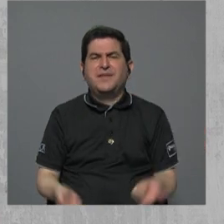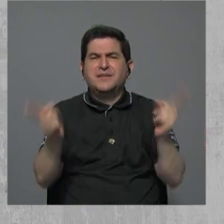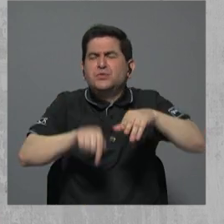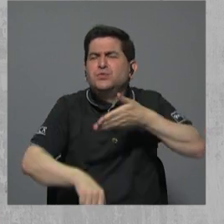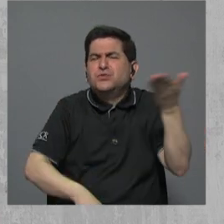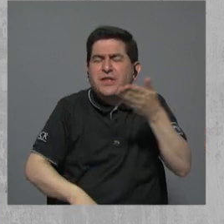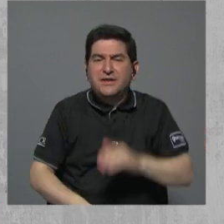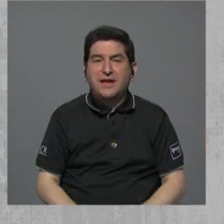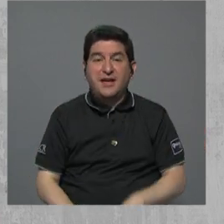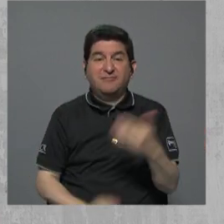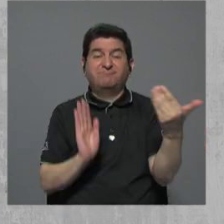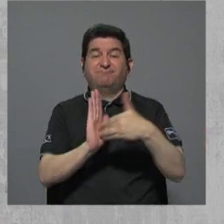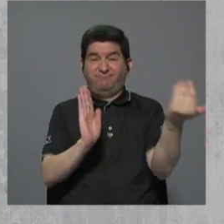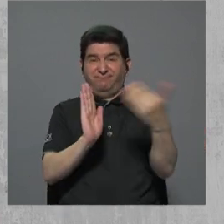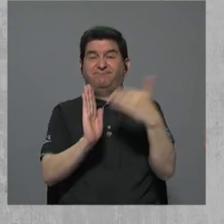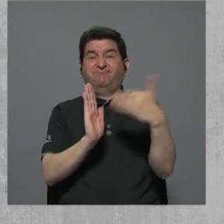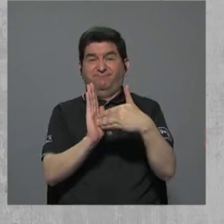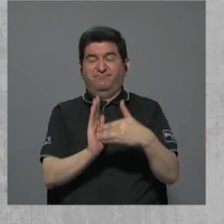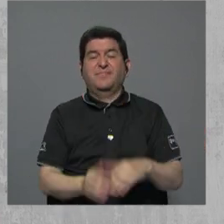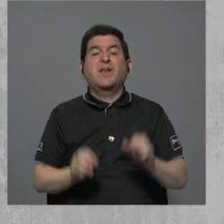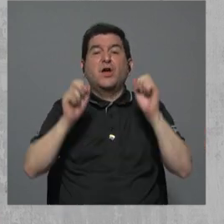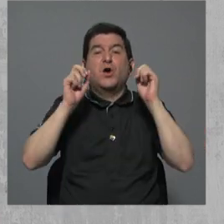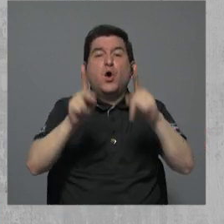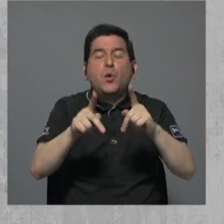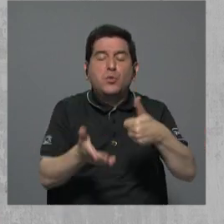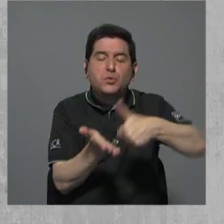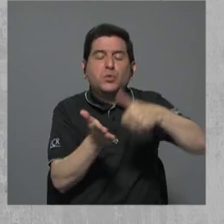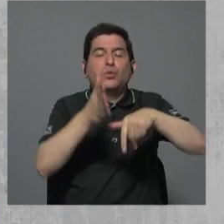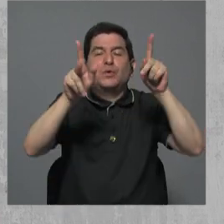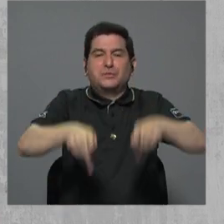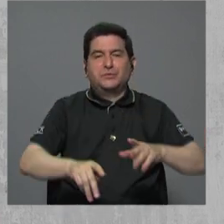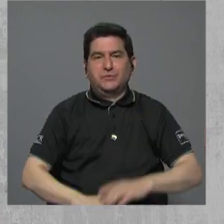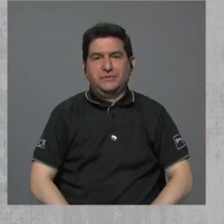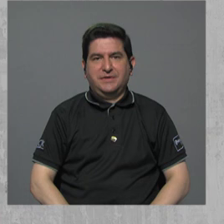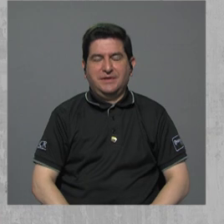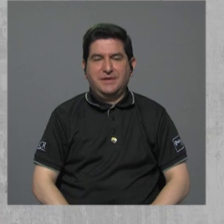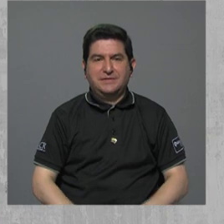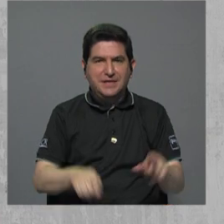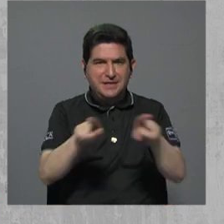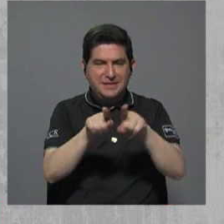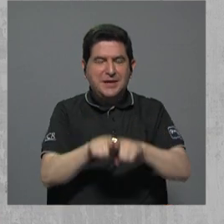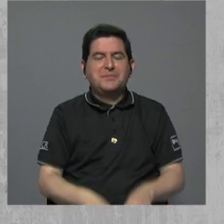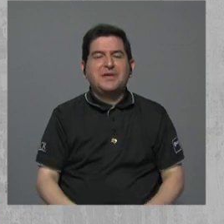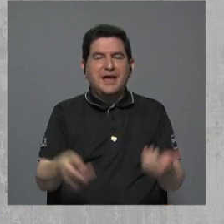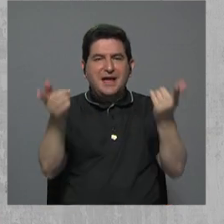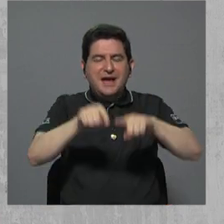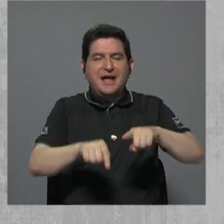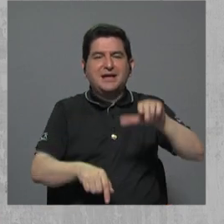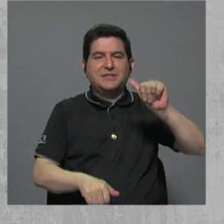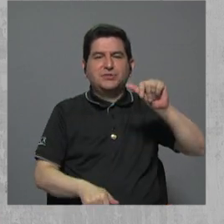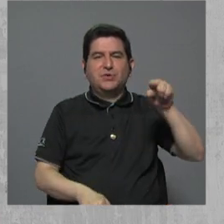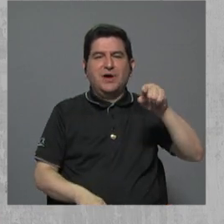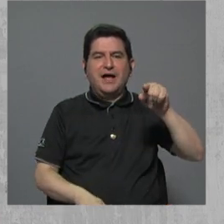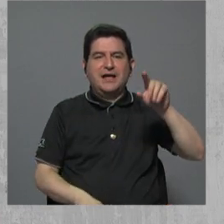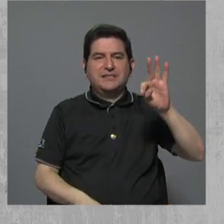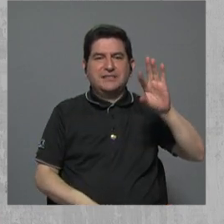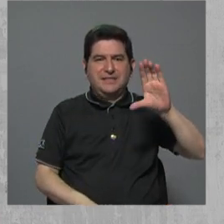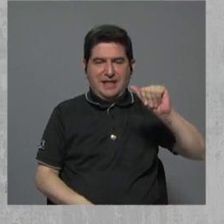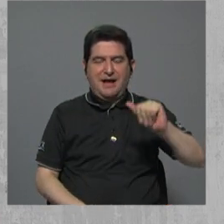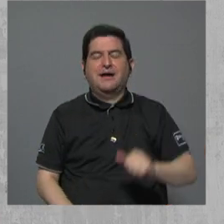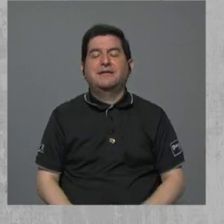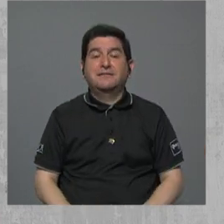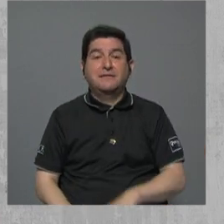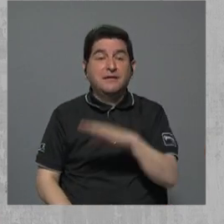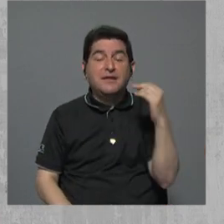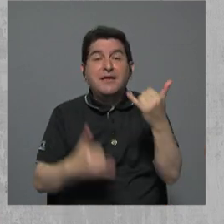sucediendo? Esto está afectando la posibilidad de voto de las personas. Y el caso Azteca también. Exactamente. Tres casos seguidos. Y